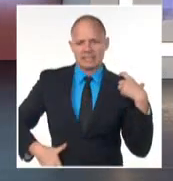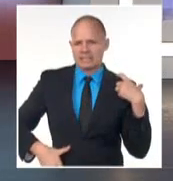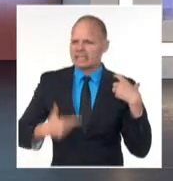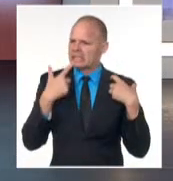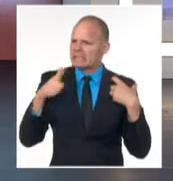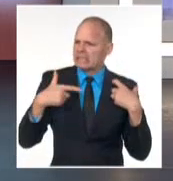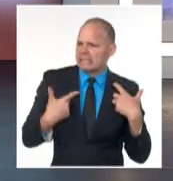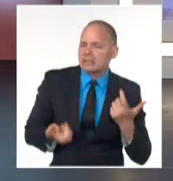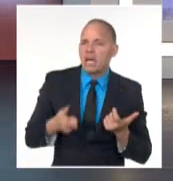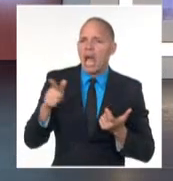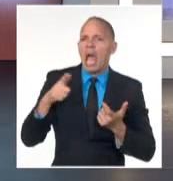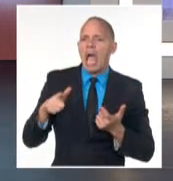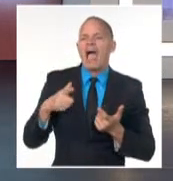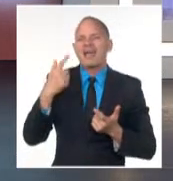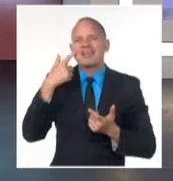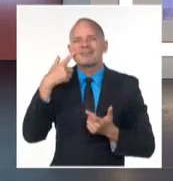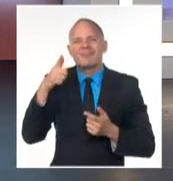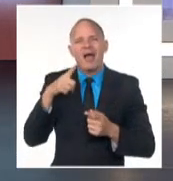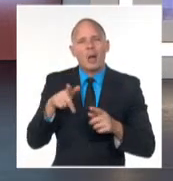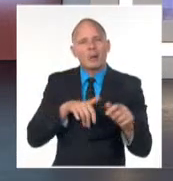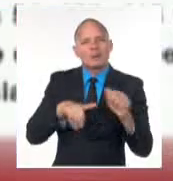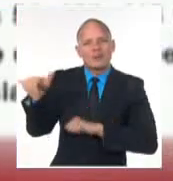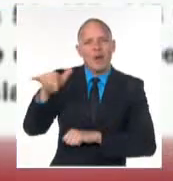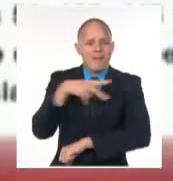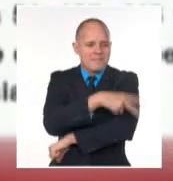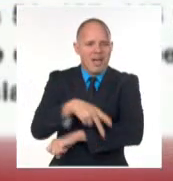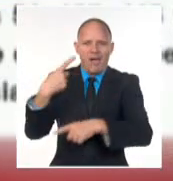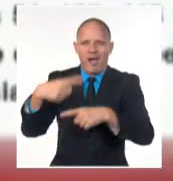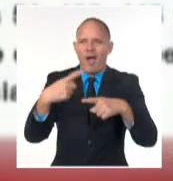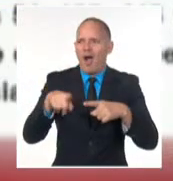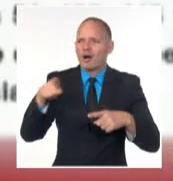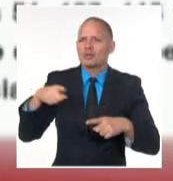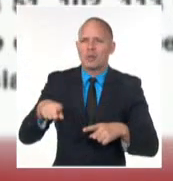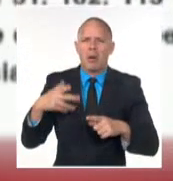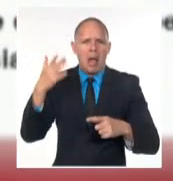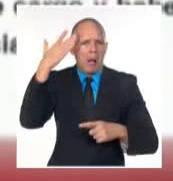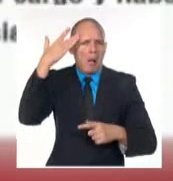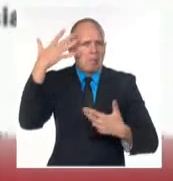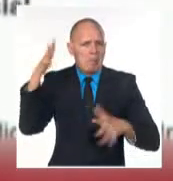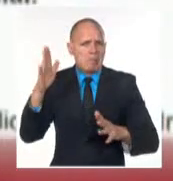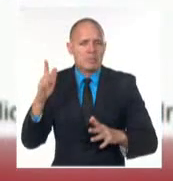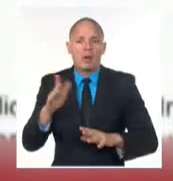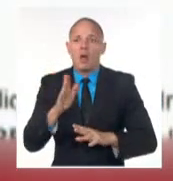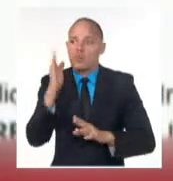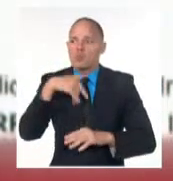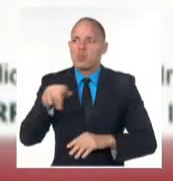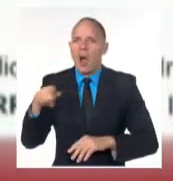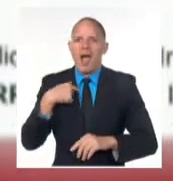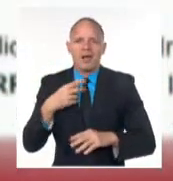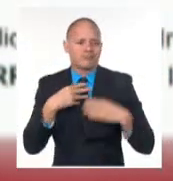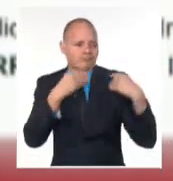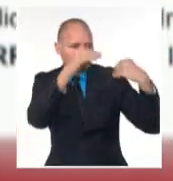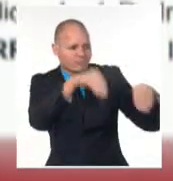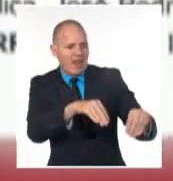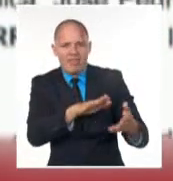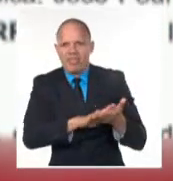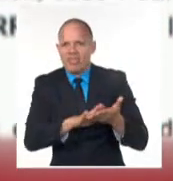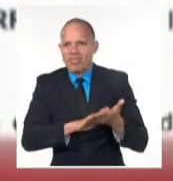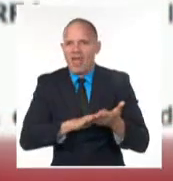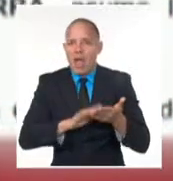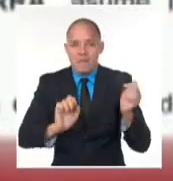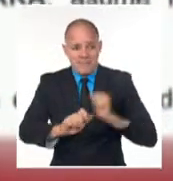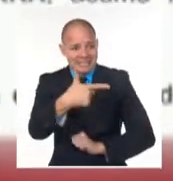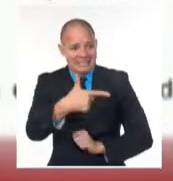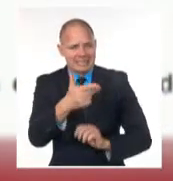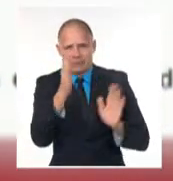sin encargar el despacho presidencial. Legisladores de diferentes bancadas señalaron que la mandataria viajó sin contar con un vicepresidente